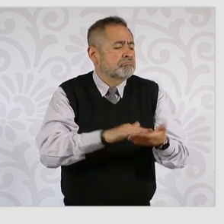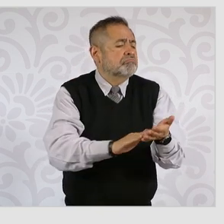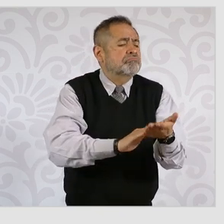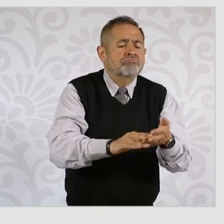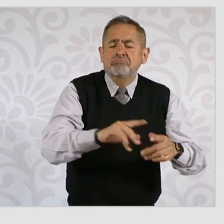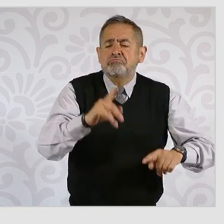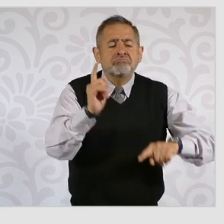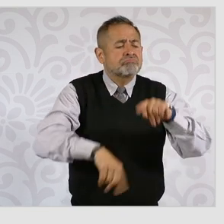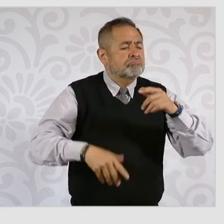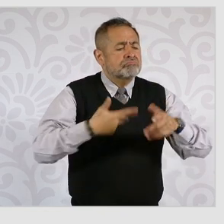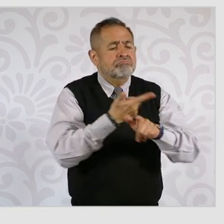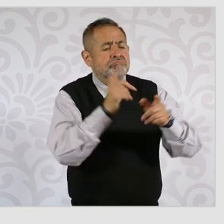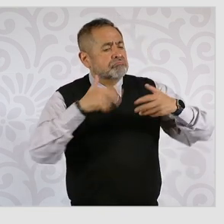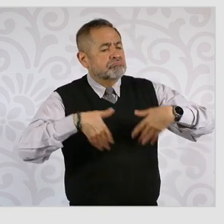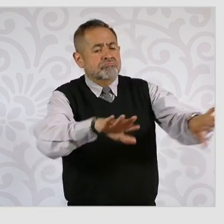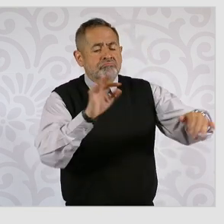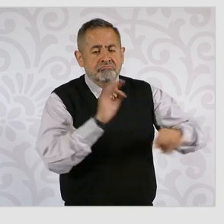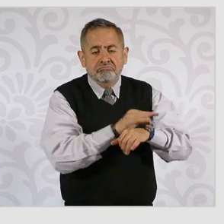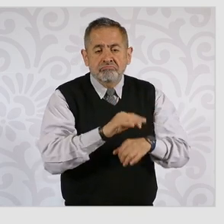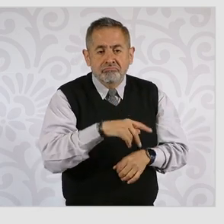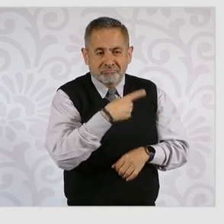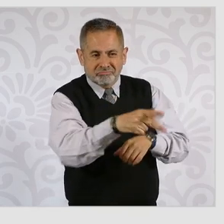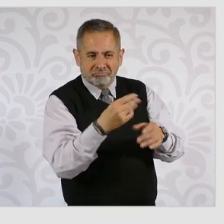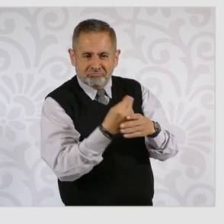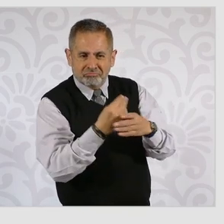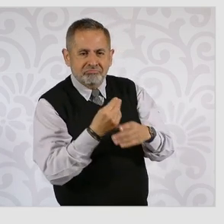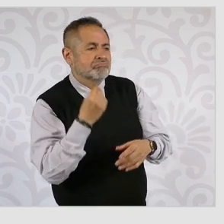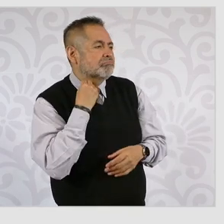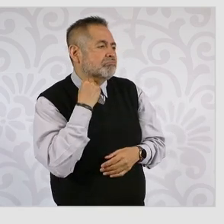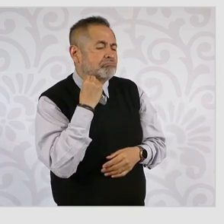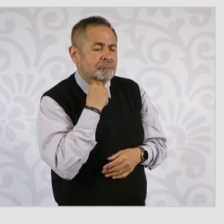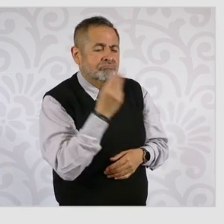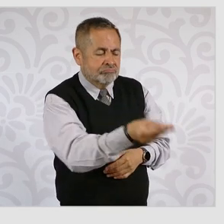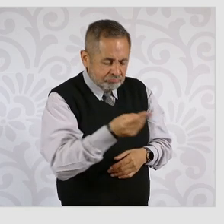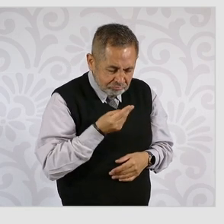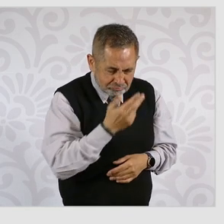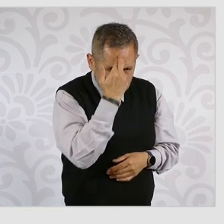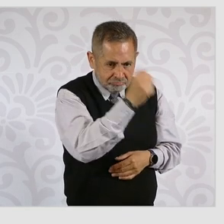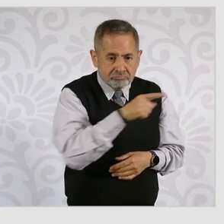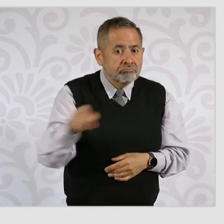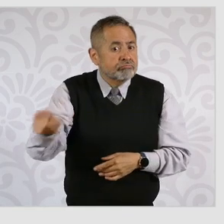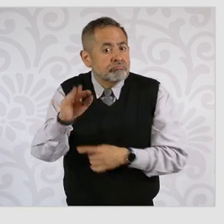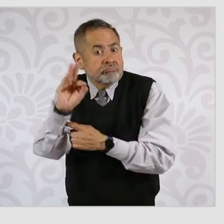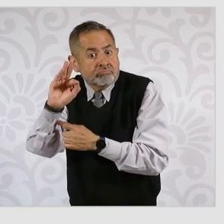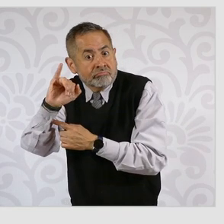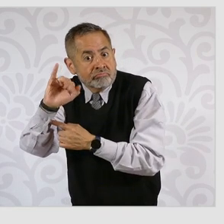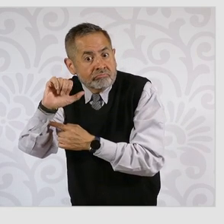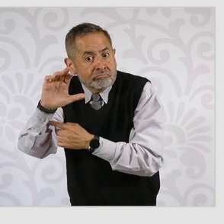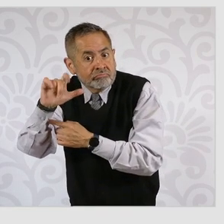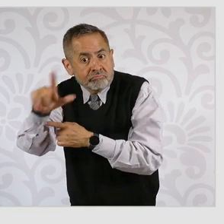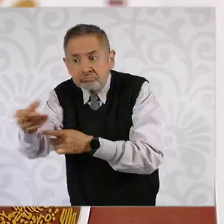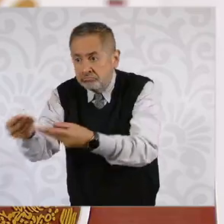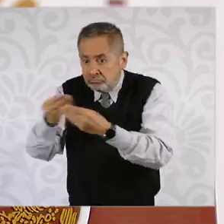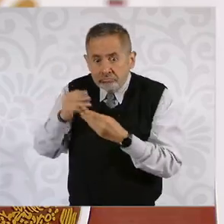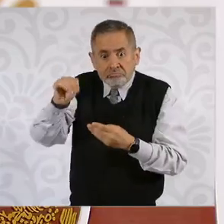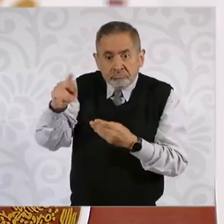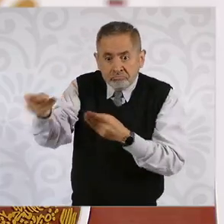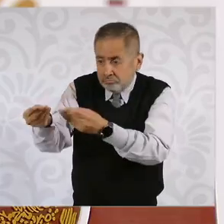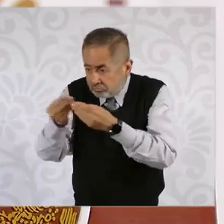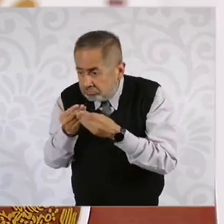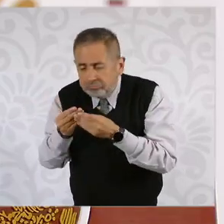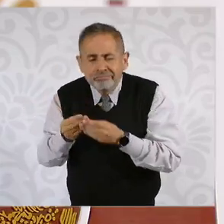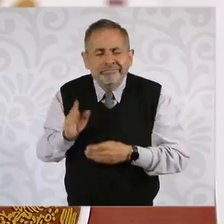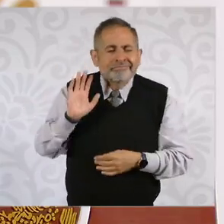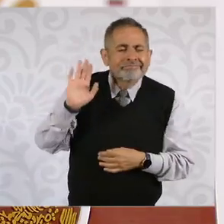actuar de la defensa de este delincuente y no tomó en cuenta lo expuesto por el agente del Ministerio Público.